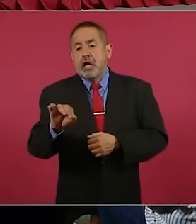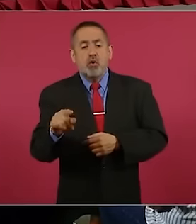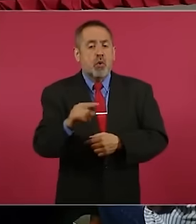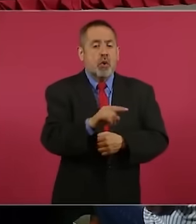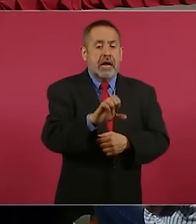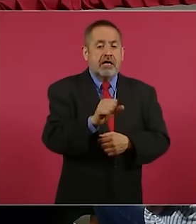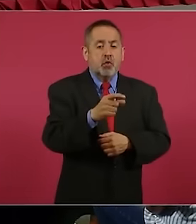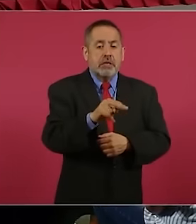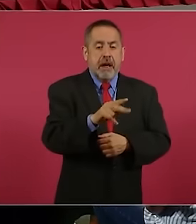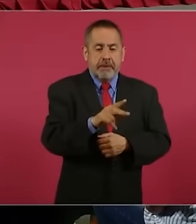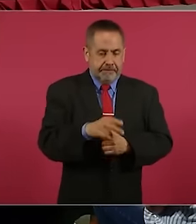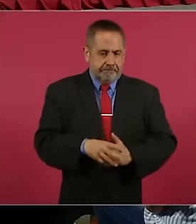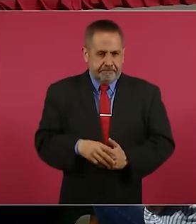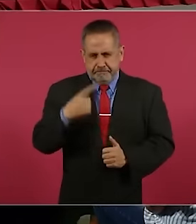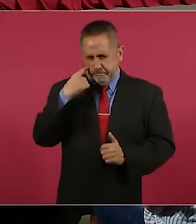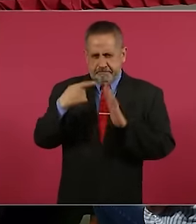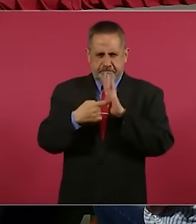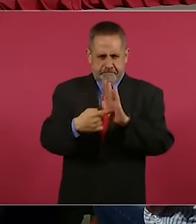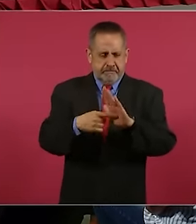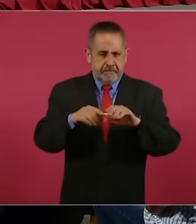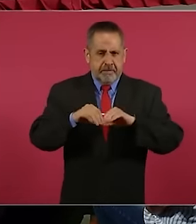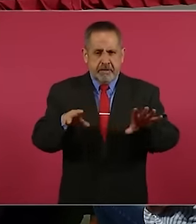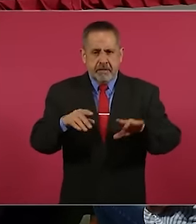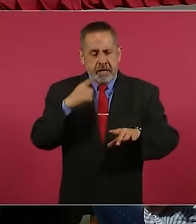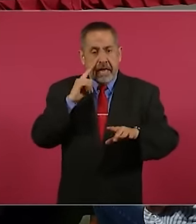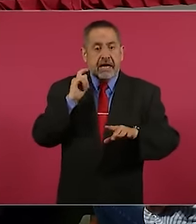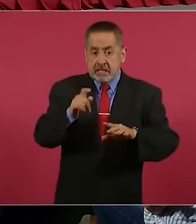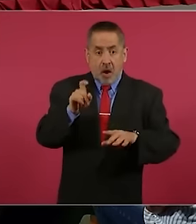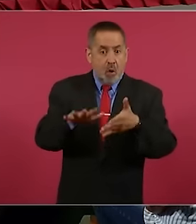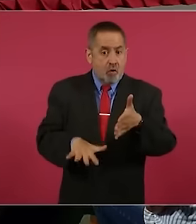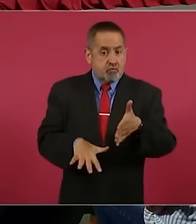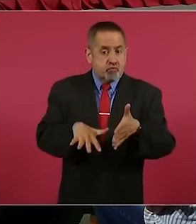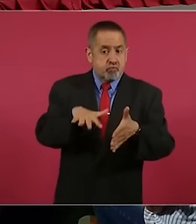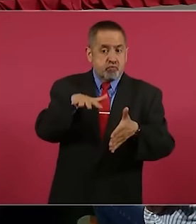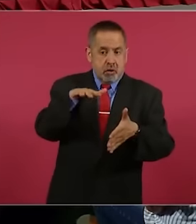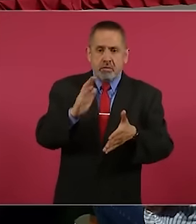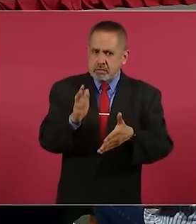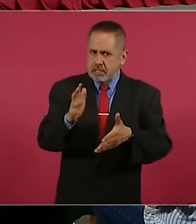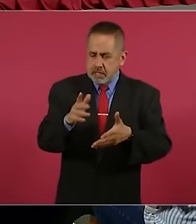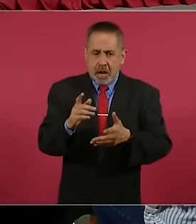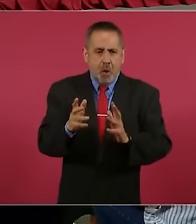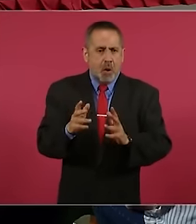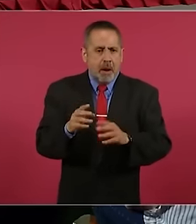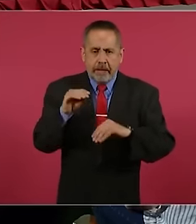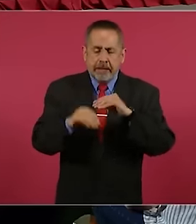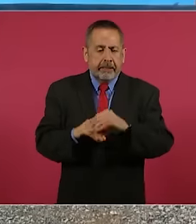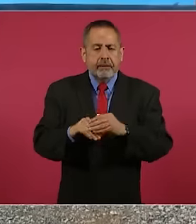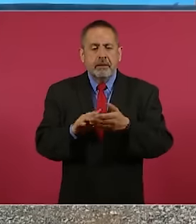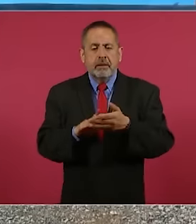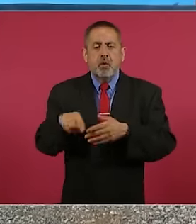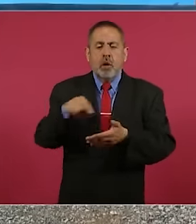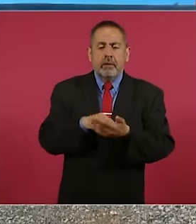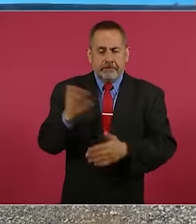unas imágenes de ya el almacenamiento que está en proceso en la presa Santa